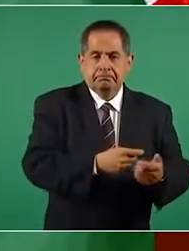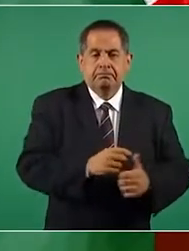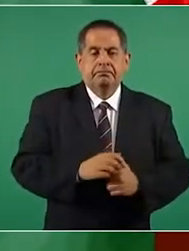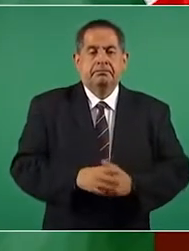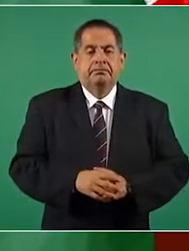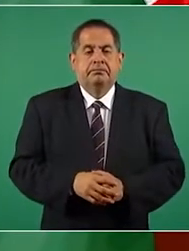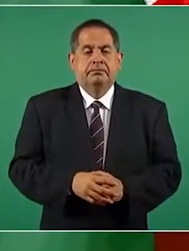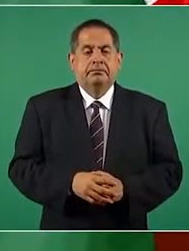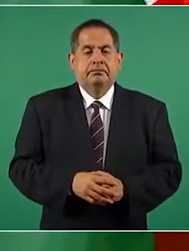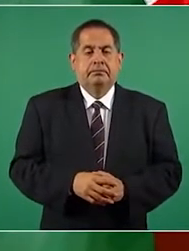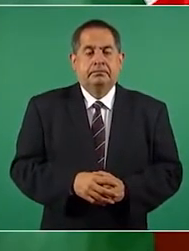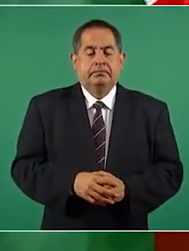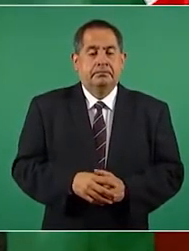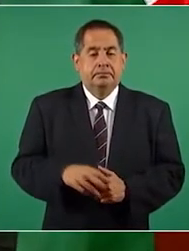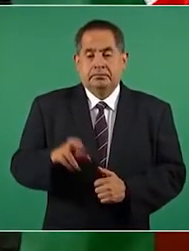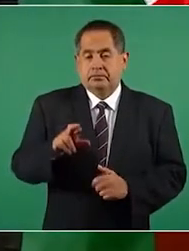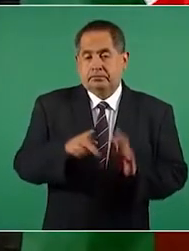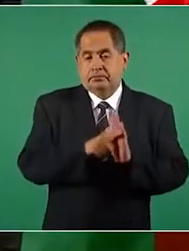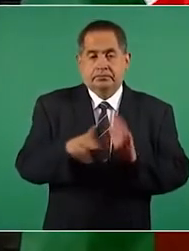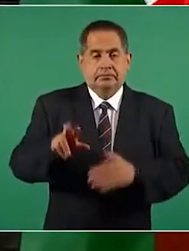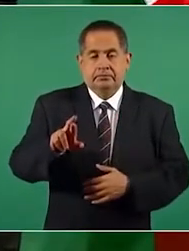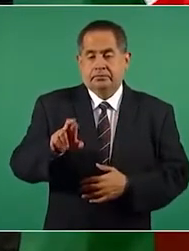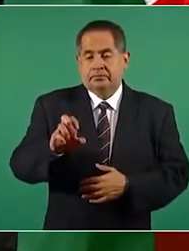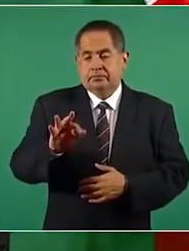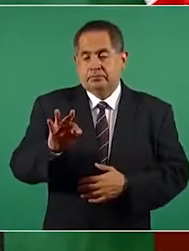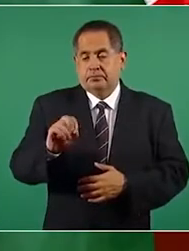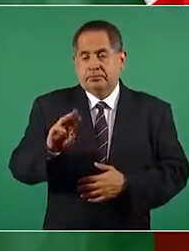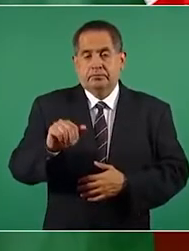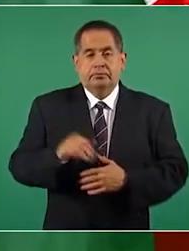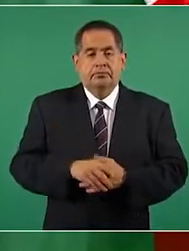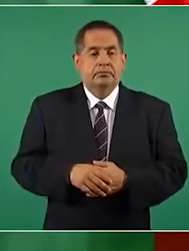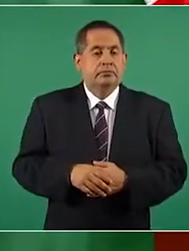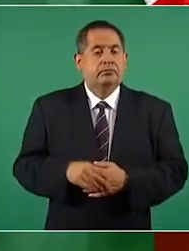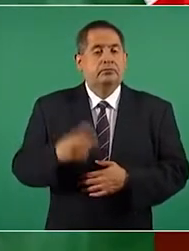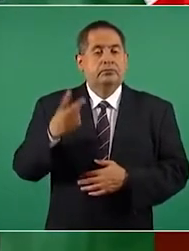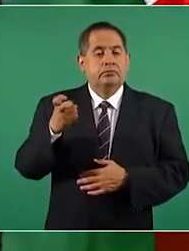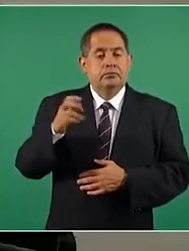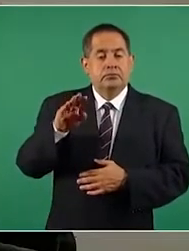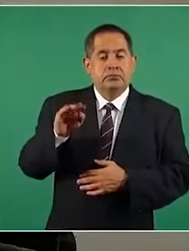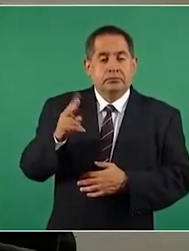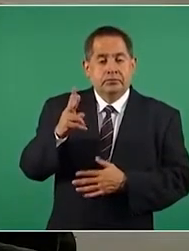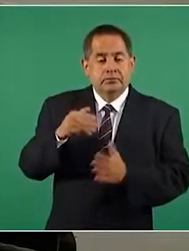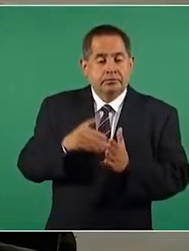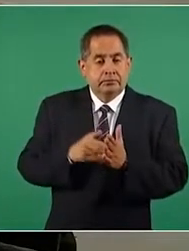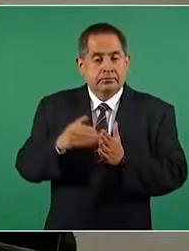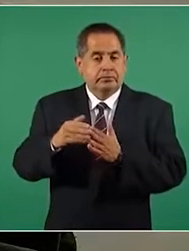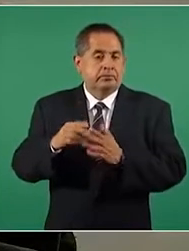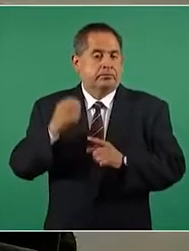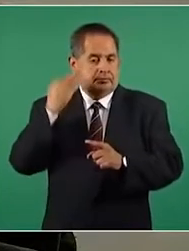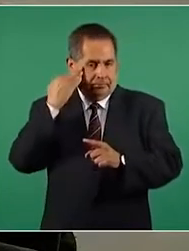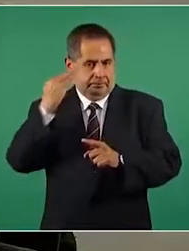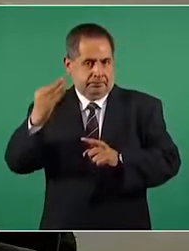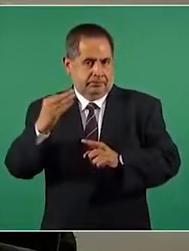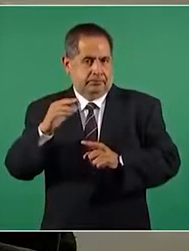El caso de Reforma, doscientos noventa y dos millones con Fox,